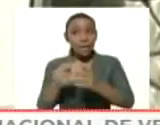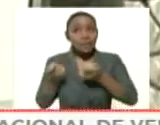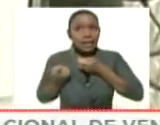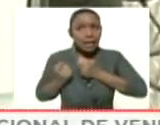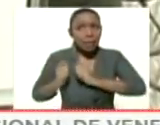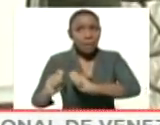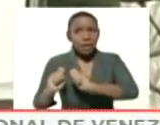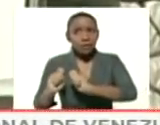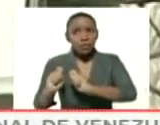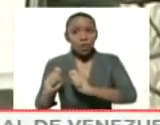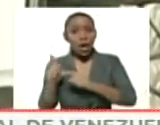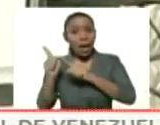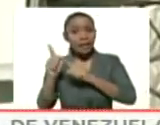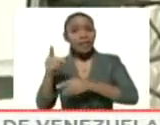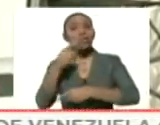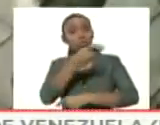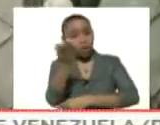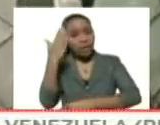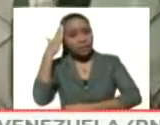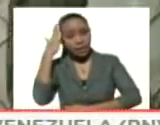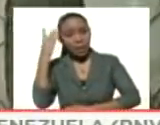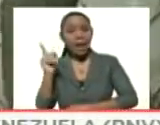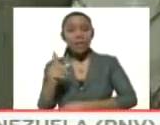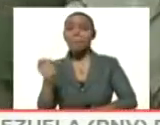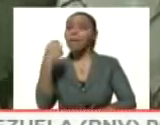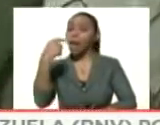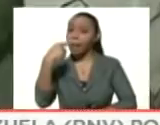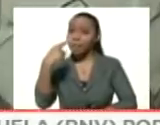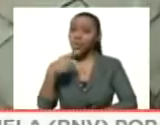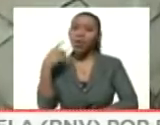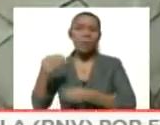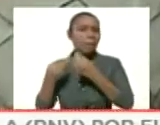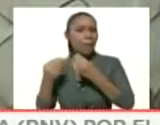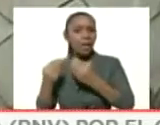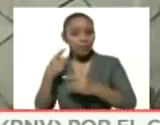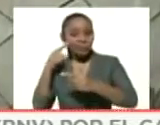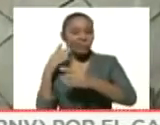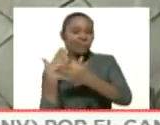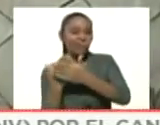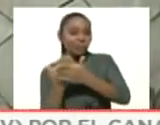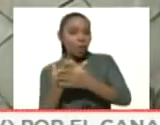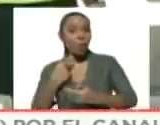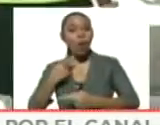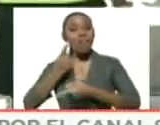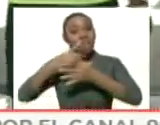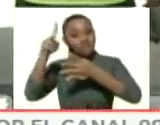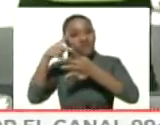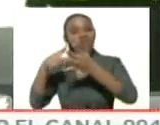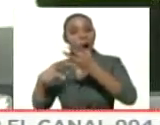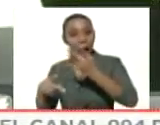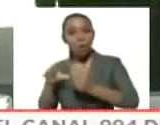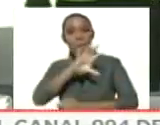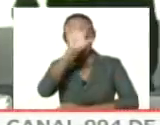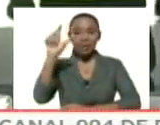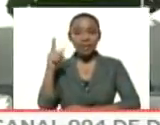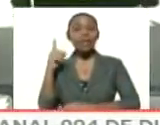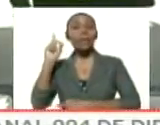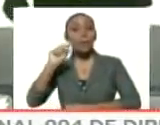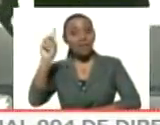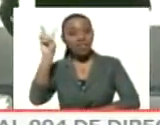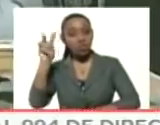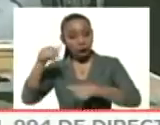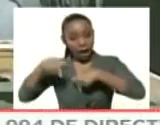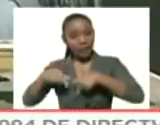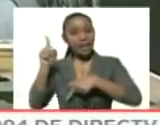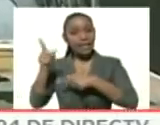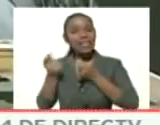de cloroquina, que como ustedes bien saben, es un medicamento que está siendo certificado por varios países, entre ellos Venezuela, para